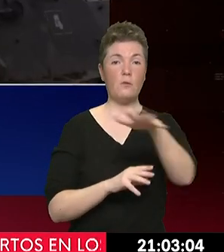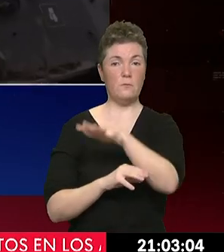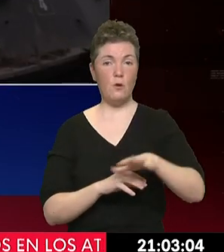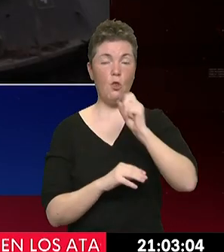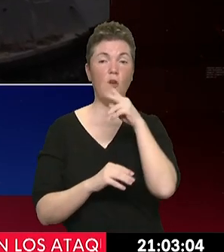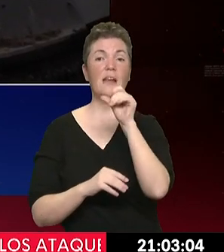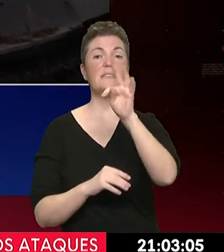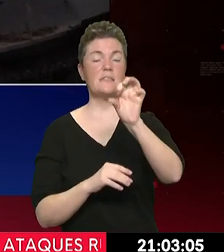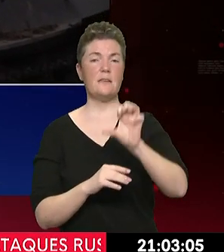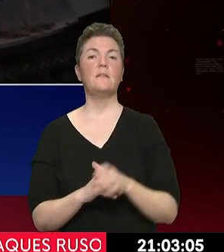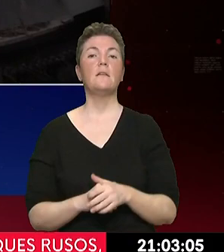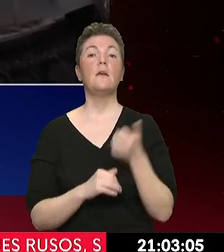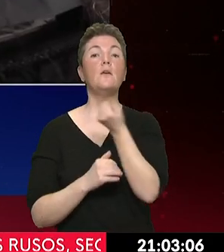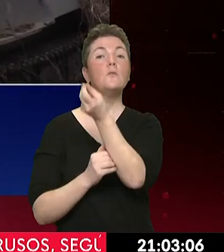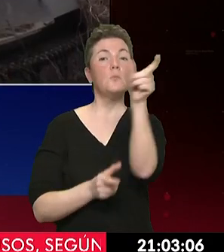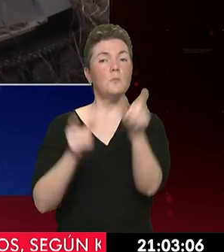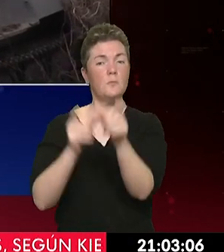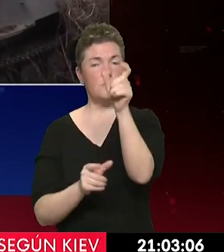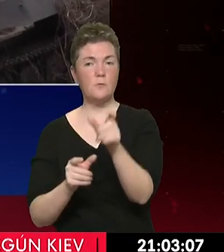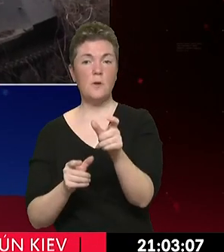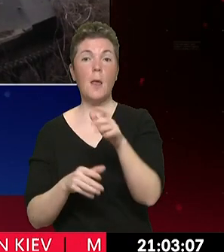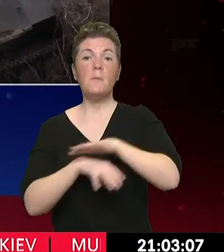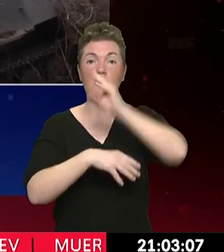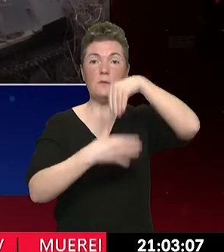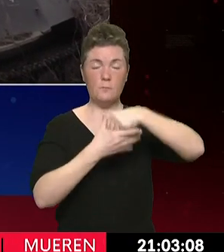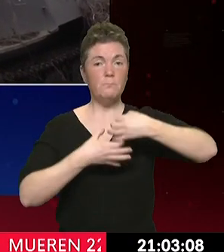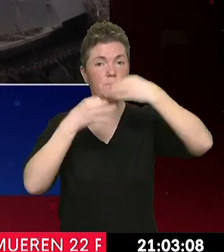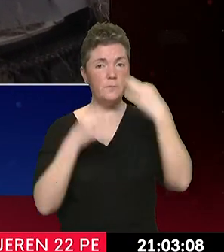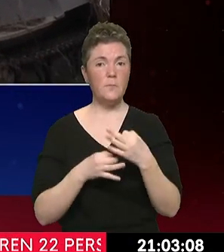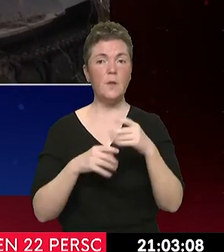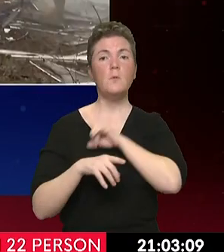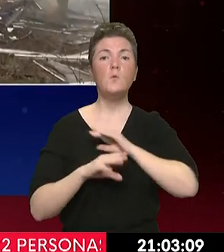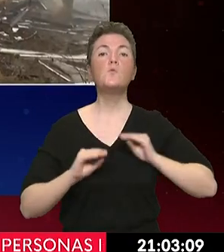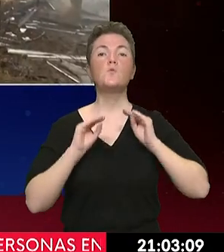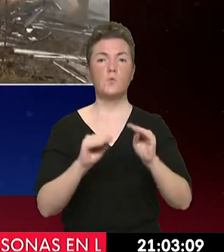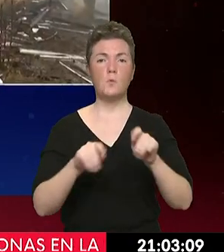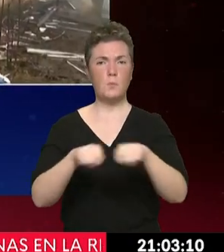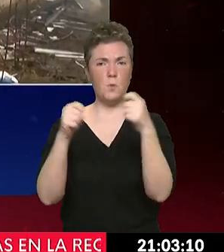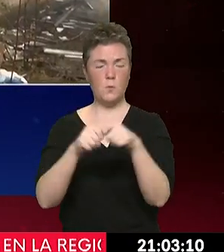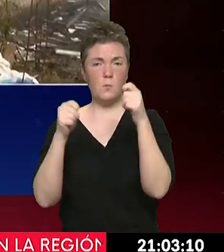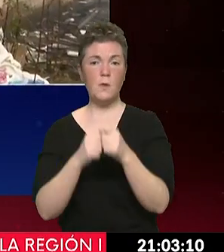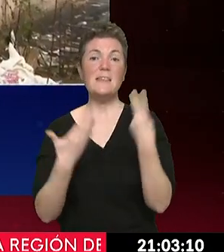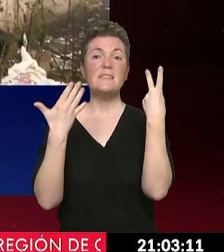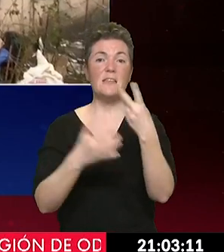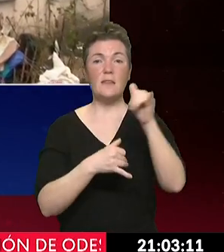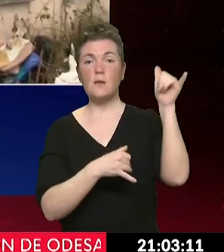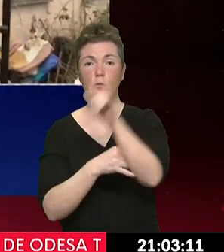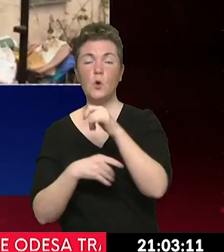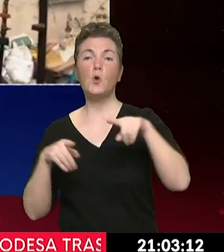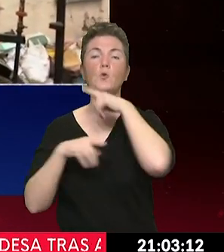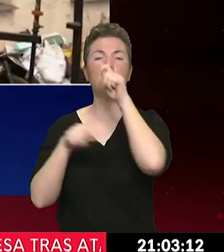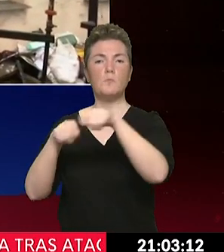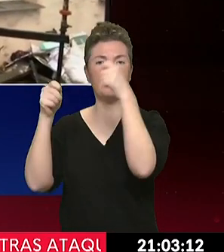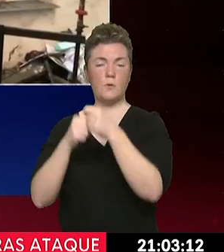Donetsk. Con respecto a las cifras, el Ministerio del Interior asegura que sus tropas han destruido siete aeronaves rusas,